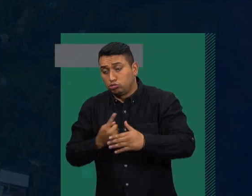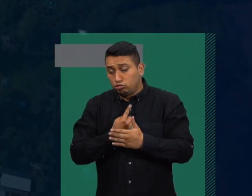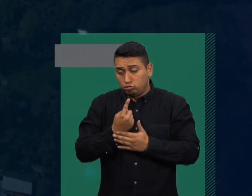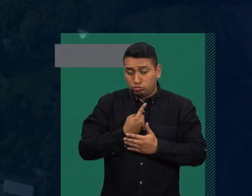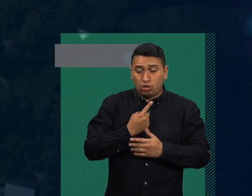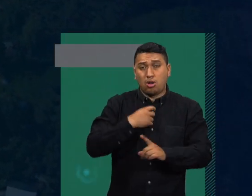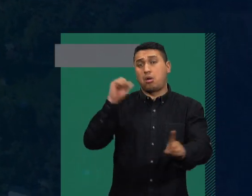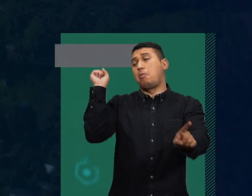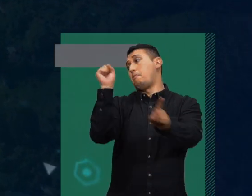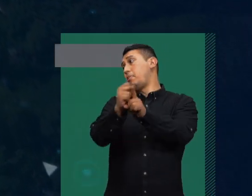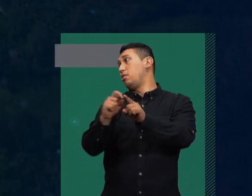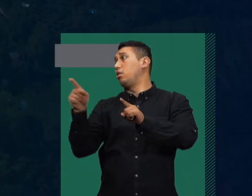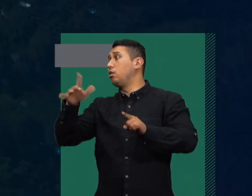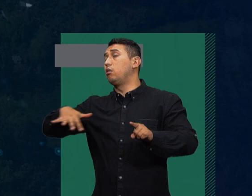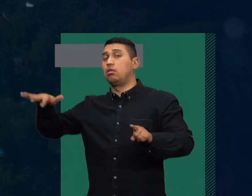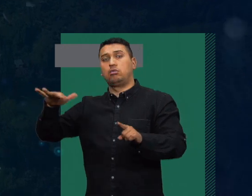calma.